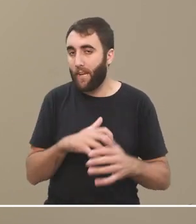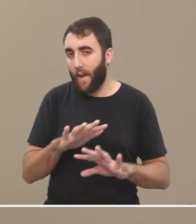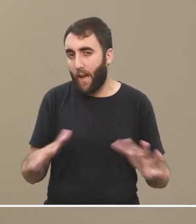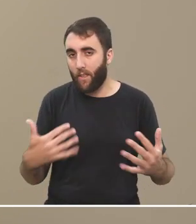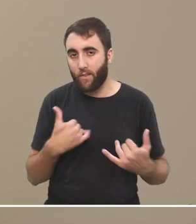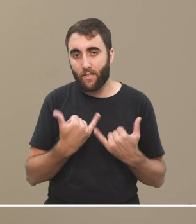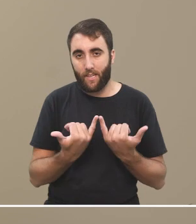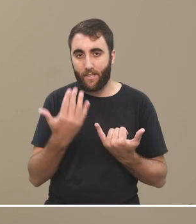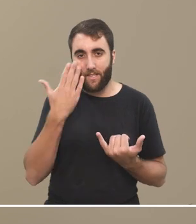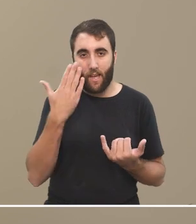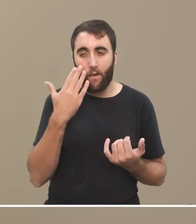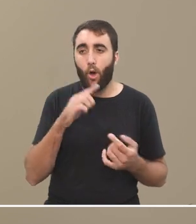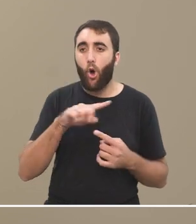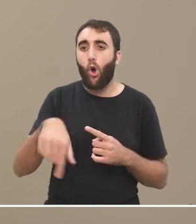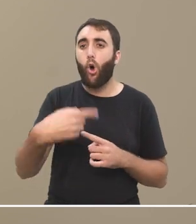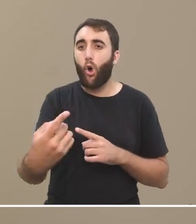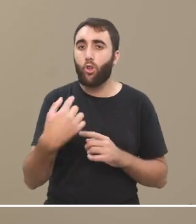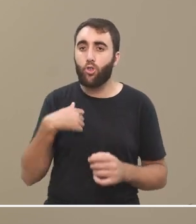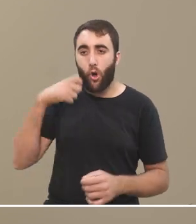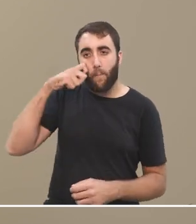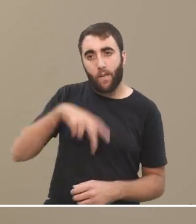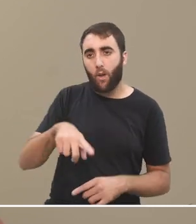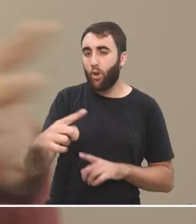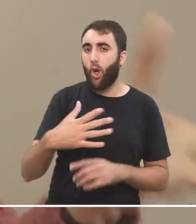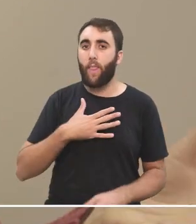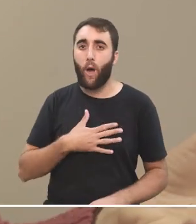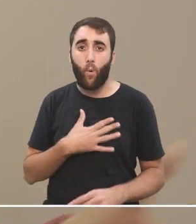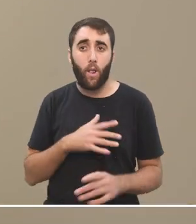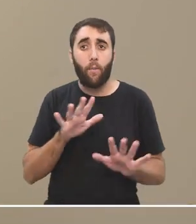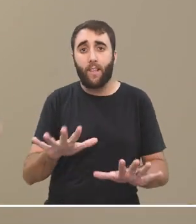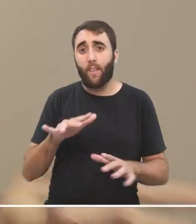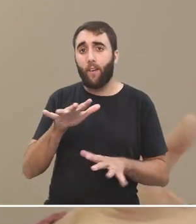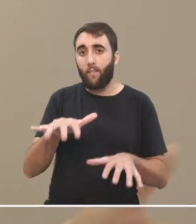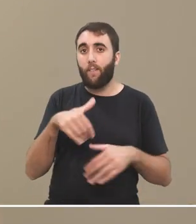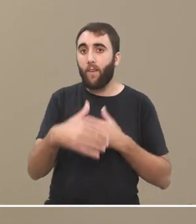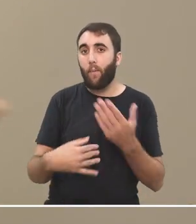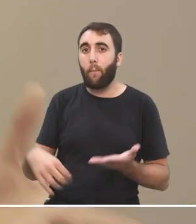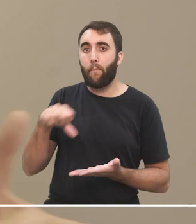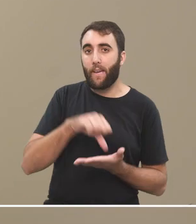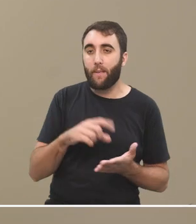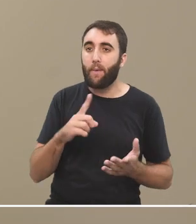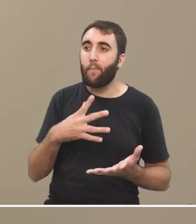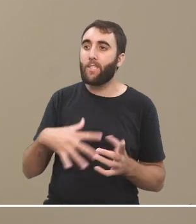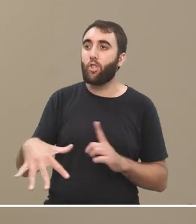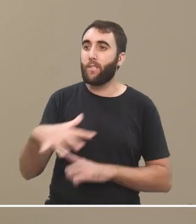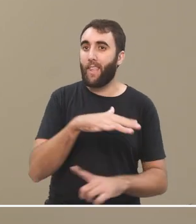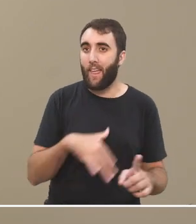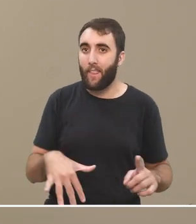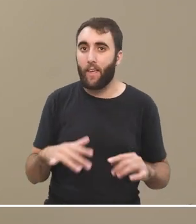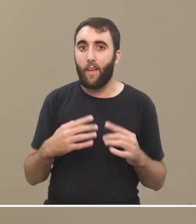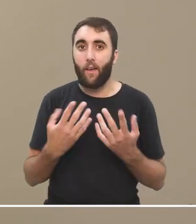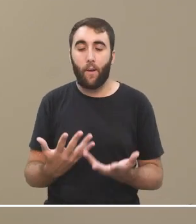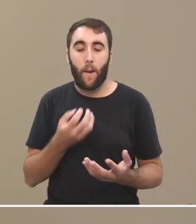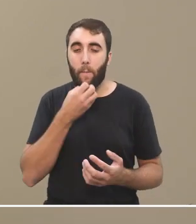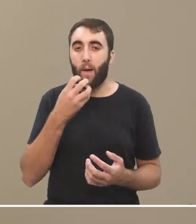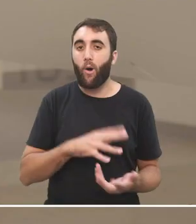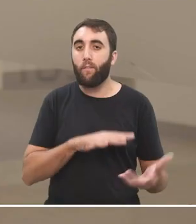muchas veces no va a estar de acuerdo con lo que uno piensa y demás y bueno pero vivimos en el mismo país en la misma sociedad y lo